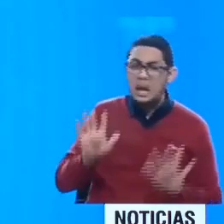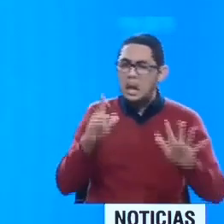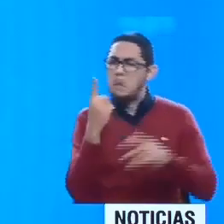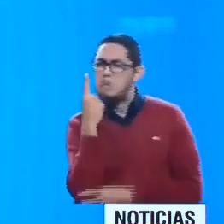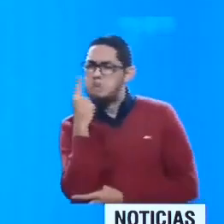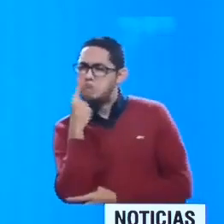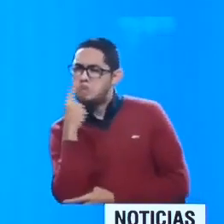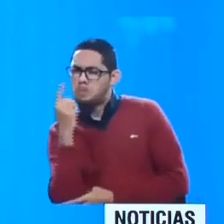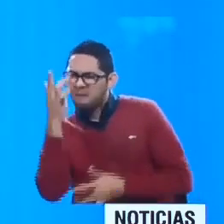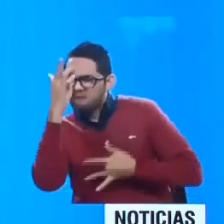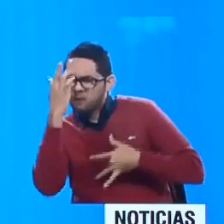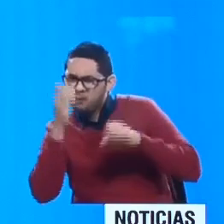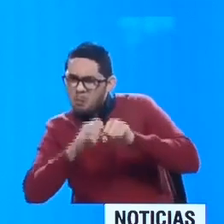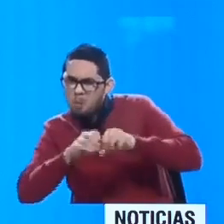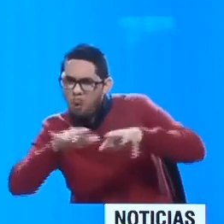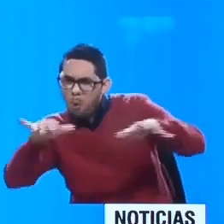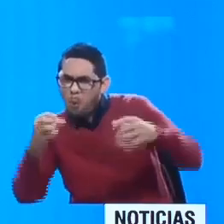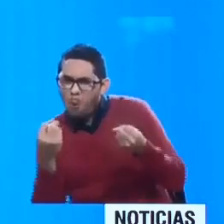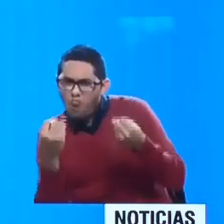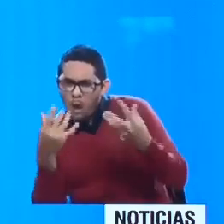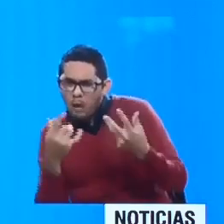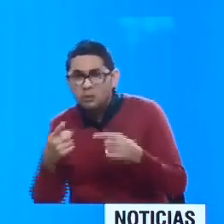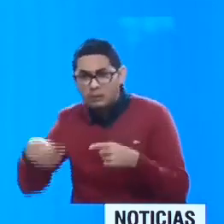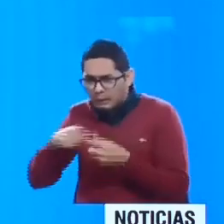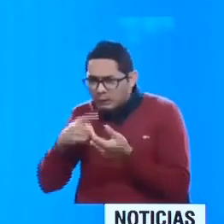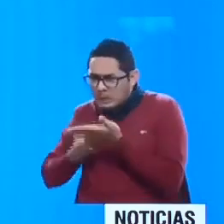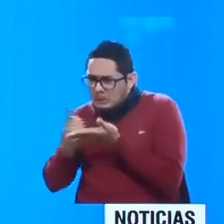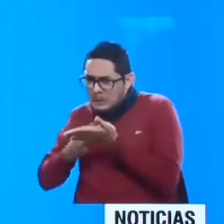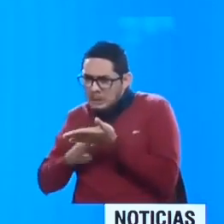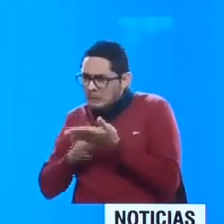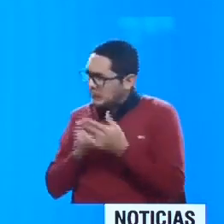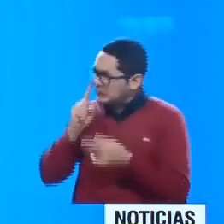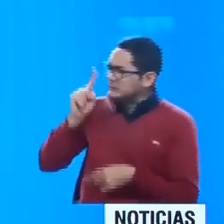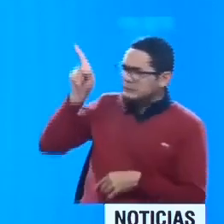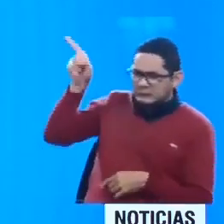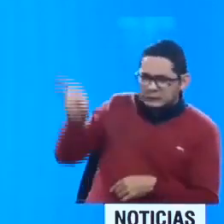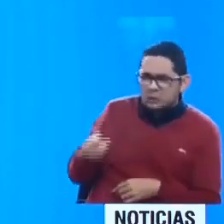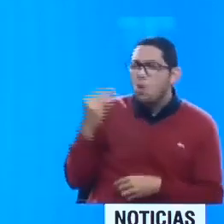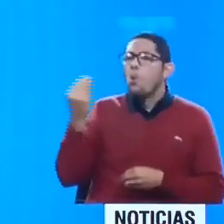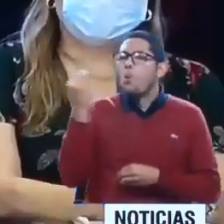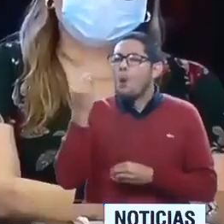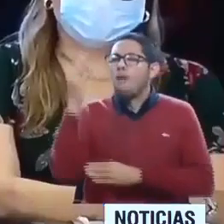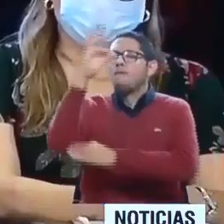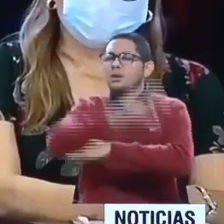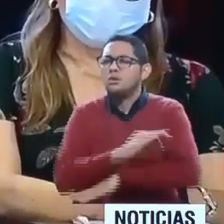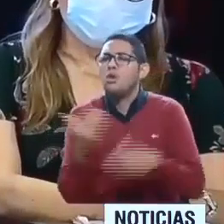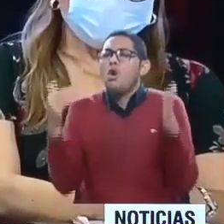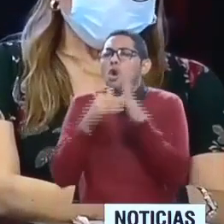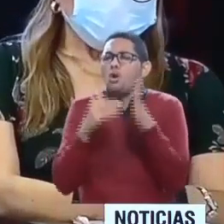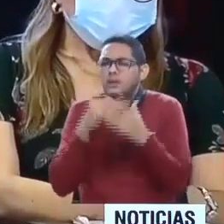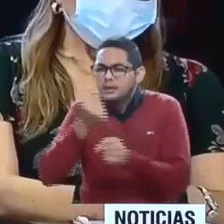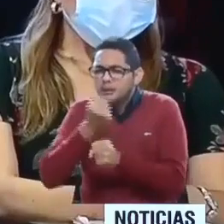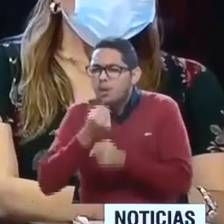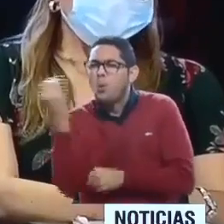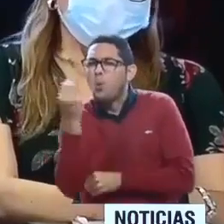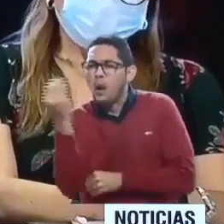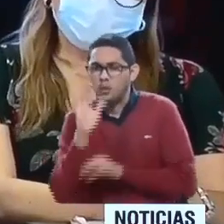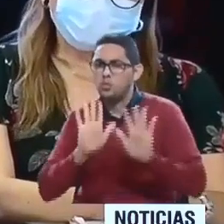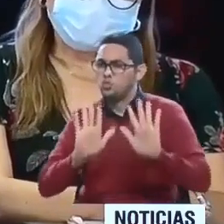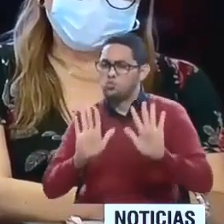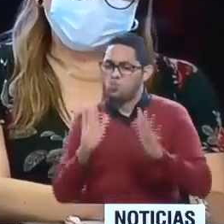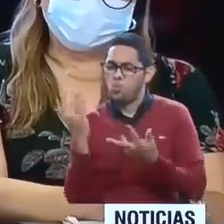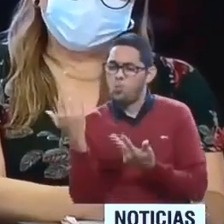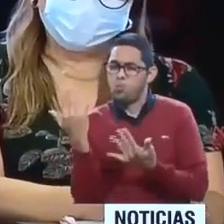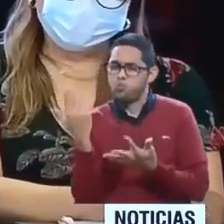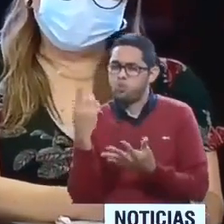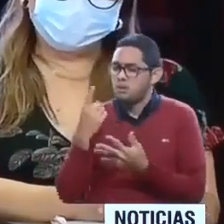de uso de las unidades de cuidados intensivos, así como la duplicidad de casos, va